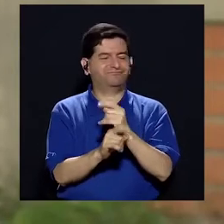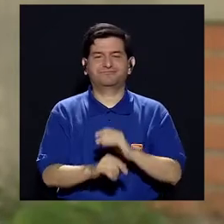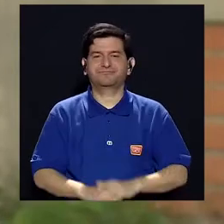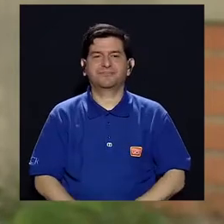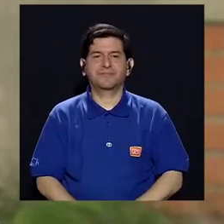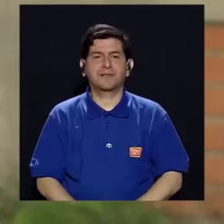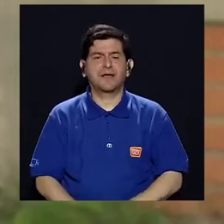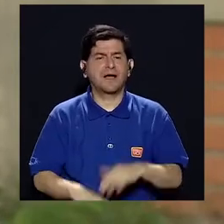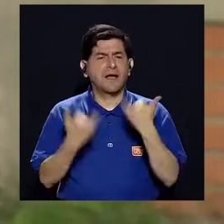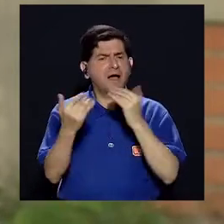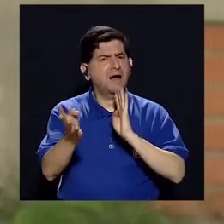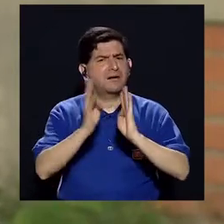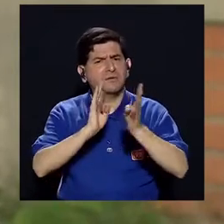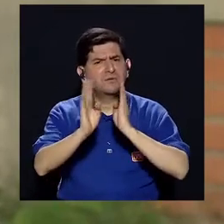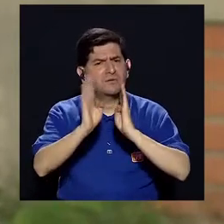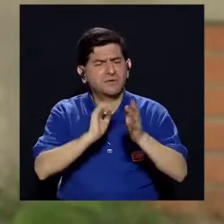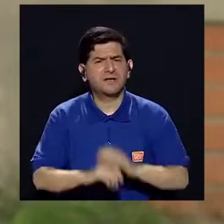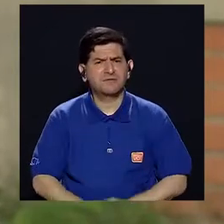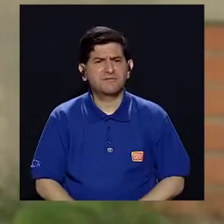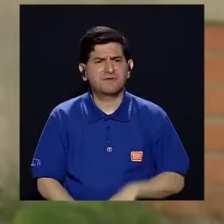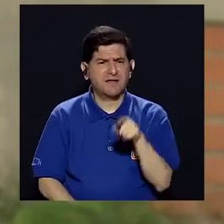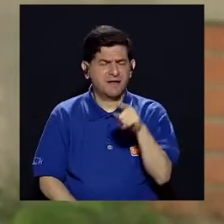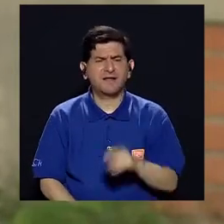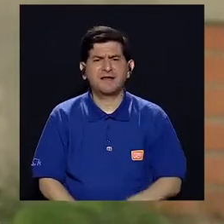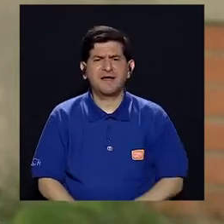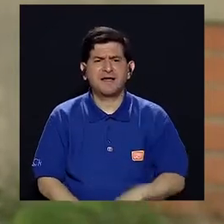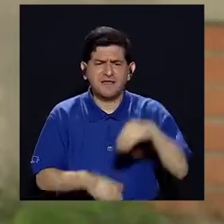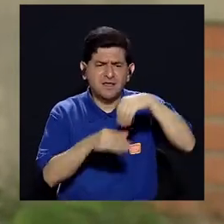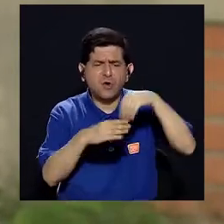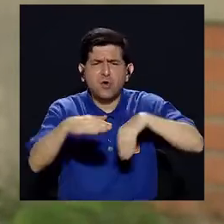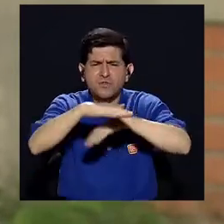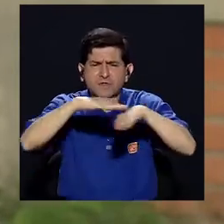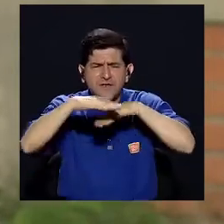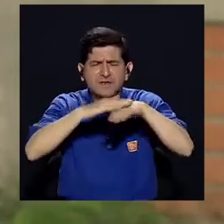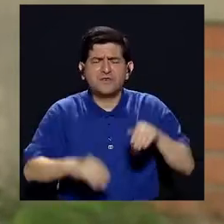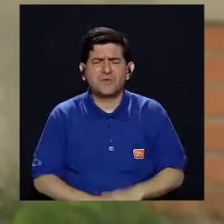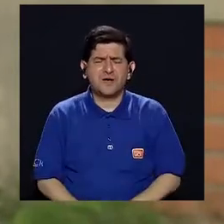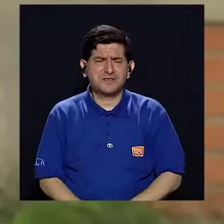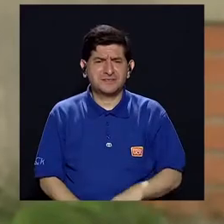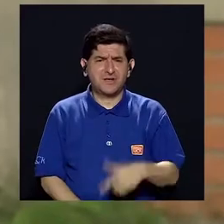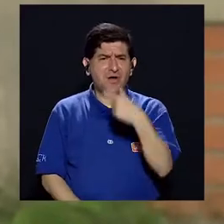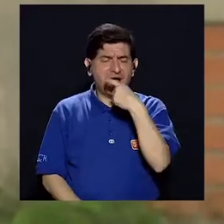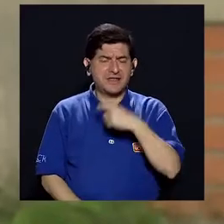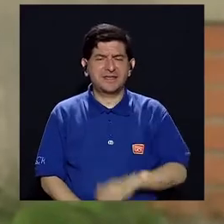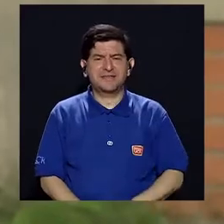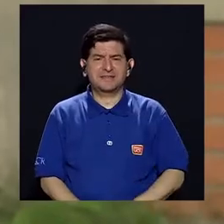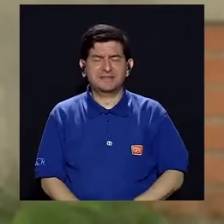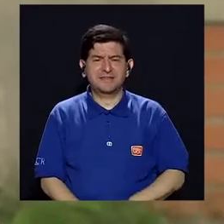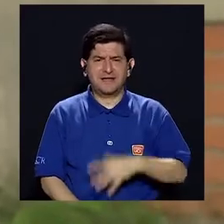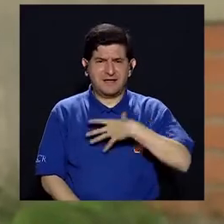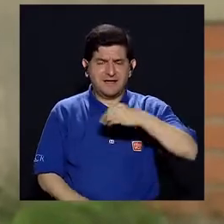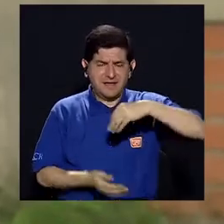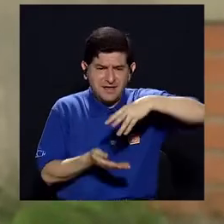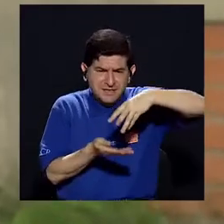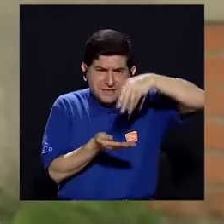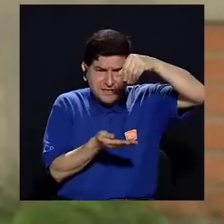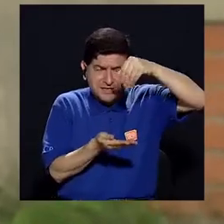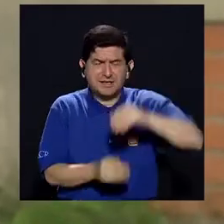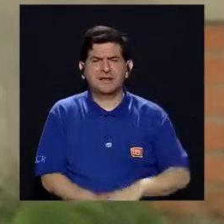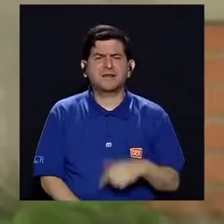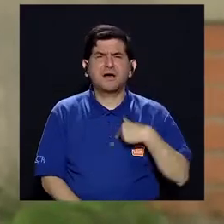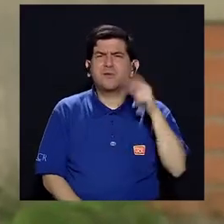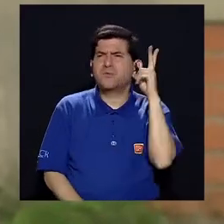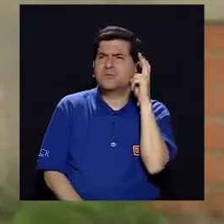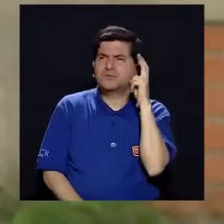Exactamente. Hablemos un poquito del elemento básico de las galletas que son la harina, las harinas, uno